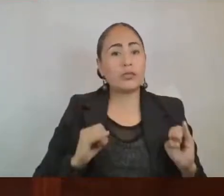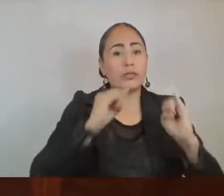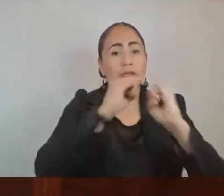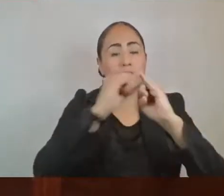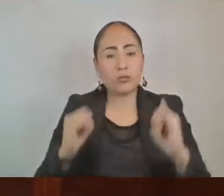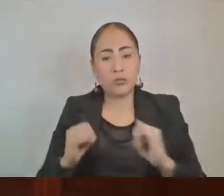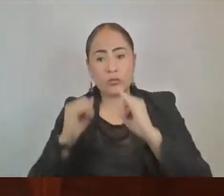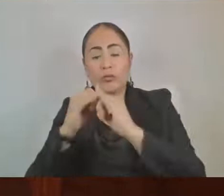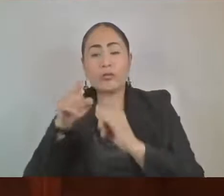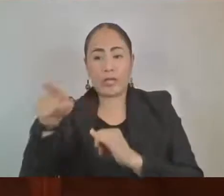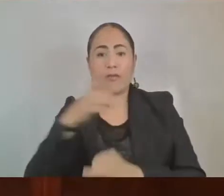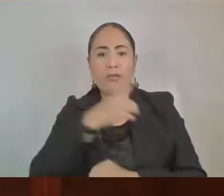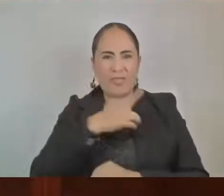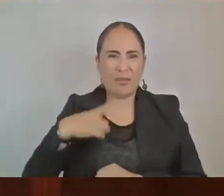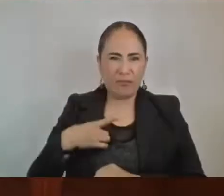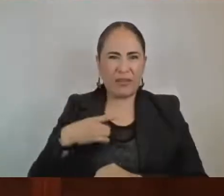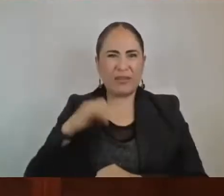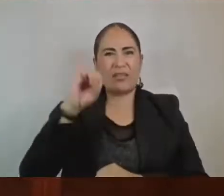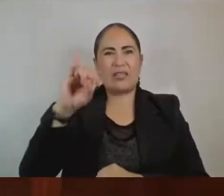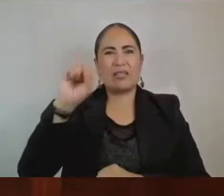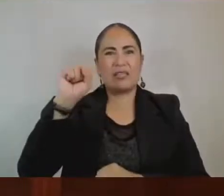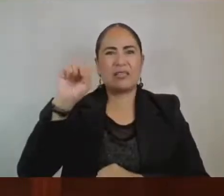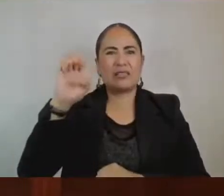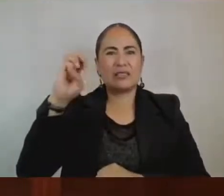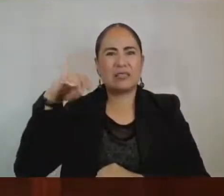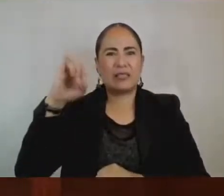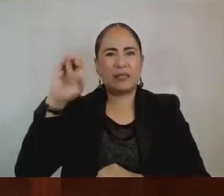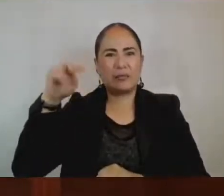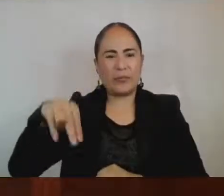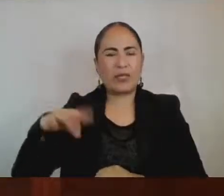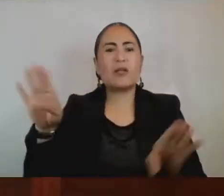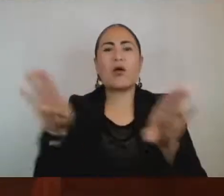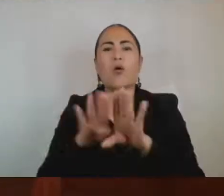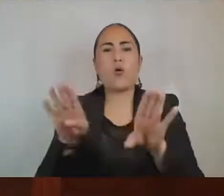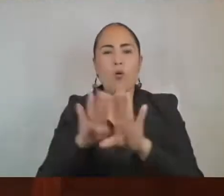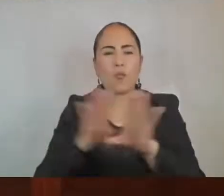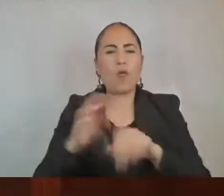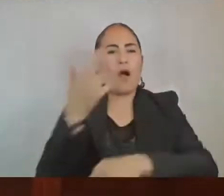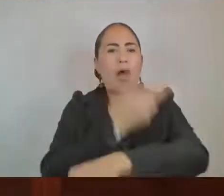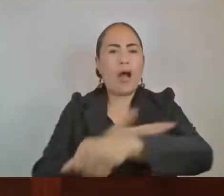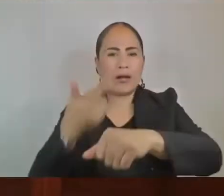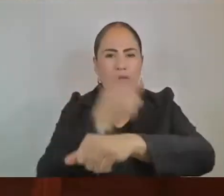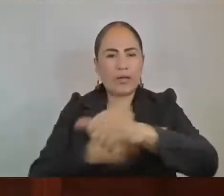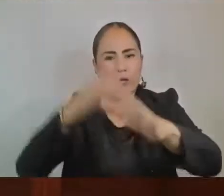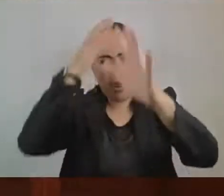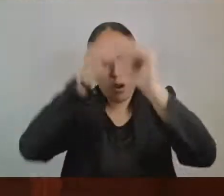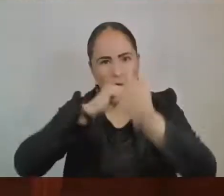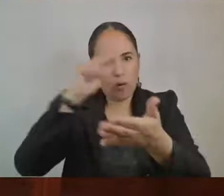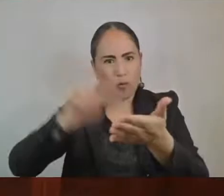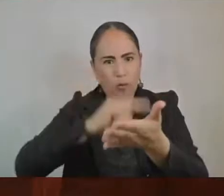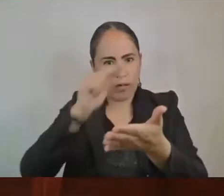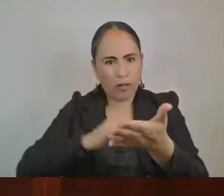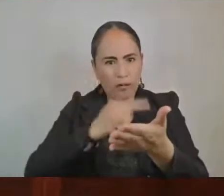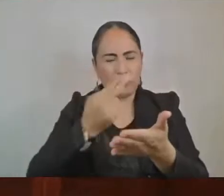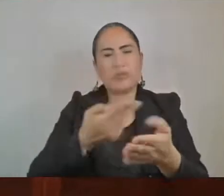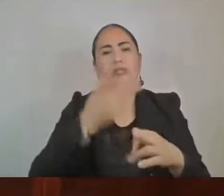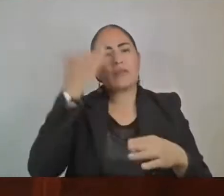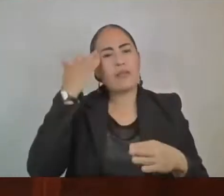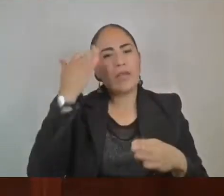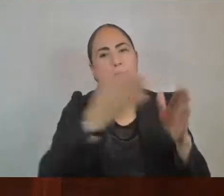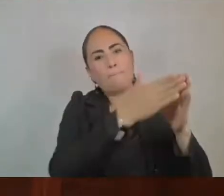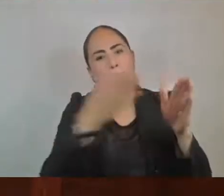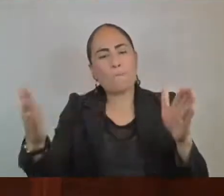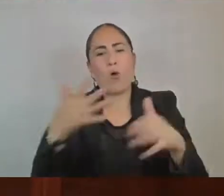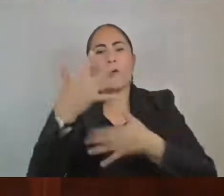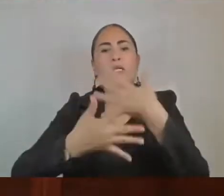puedan regularizarlos mediante la suscripción de convenios en reestructura con vigencia de hasta 15 años. Sin embargo, hasta la